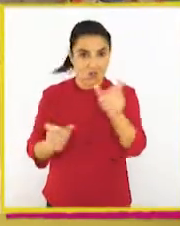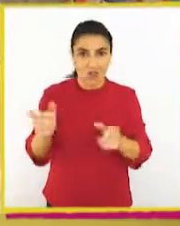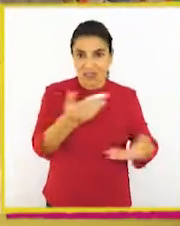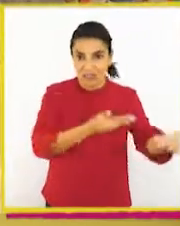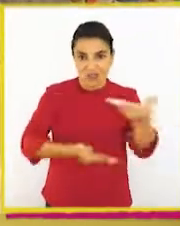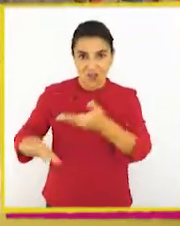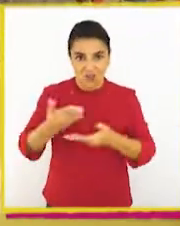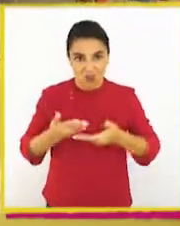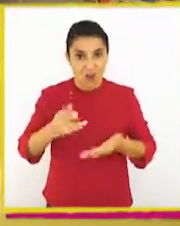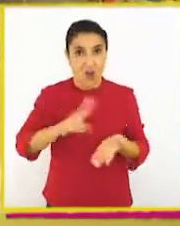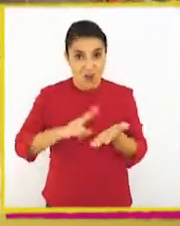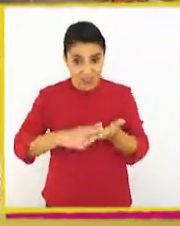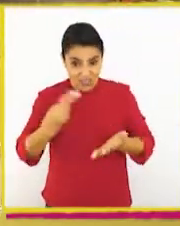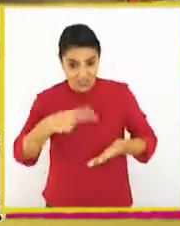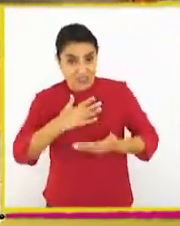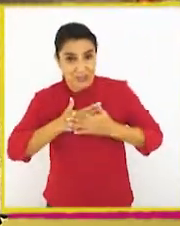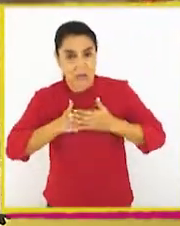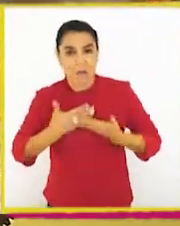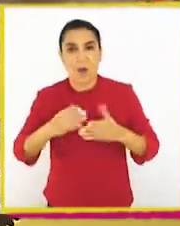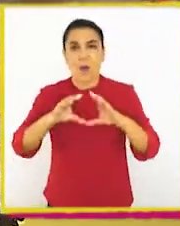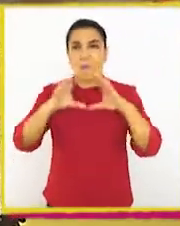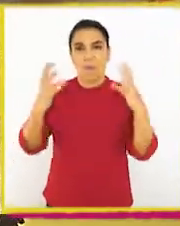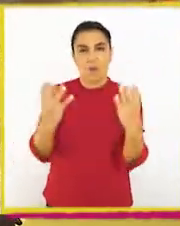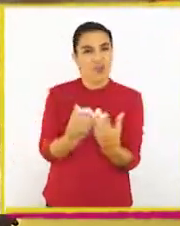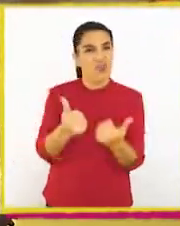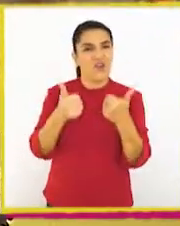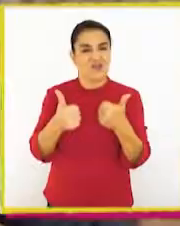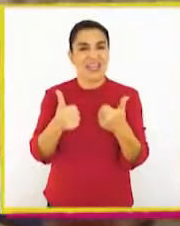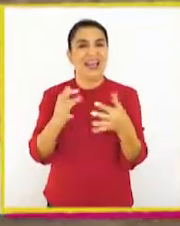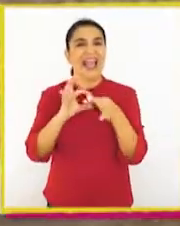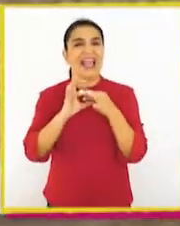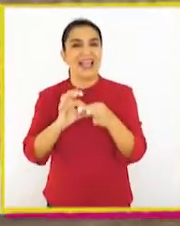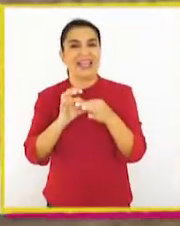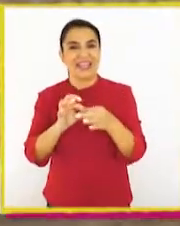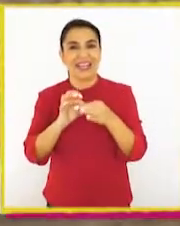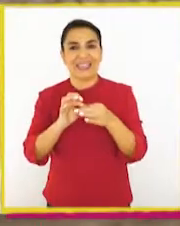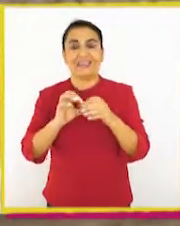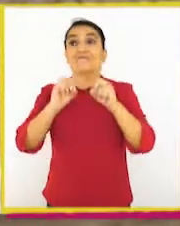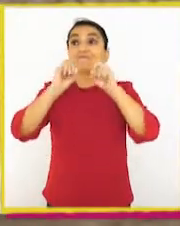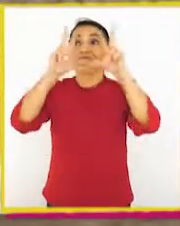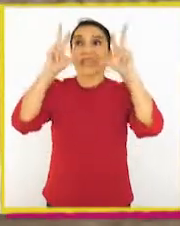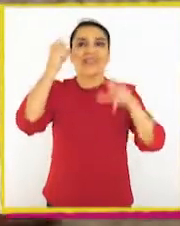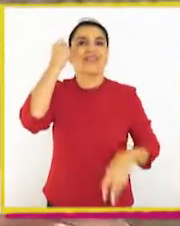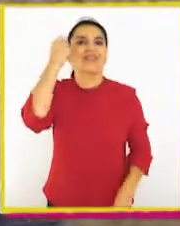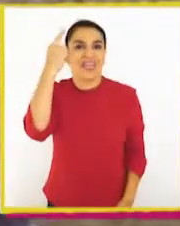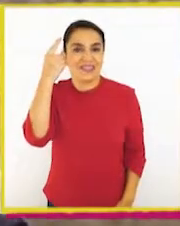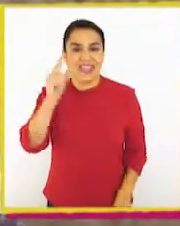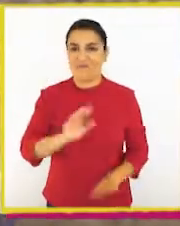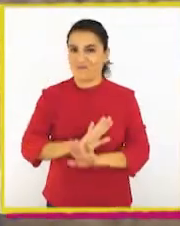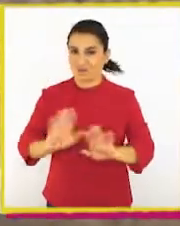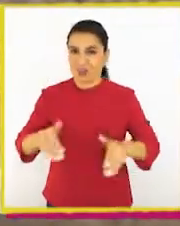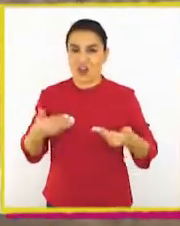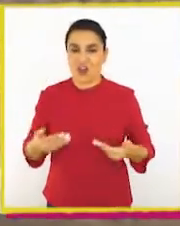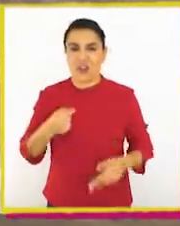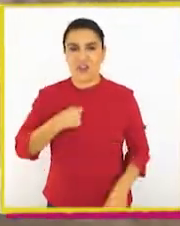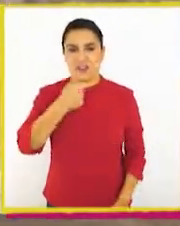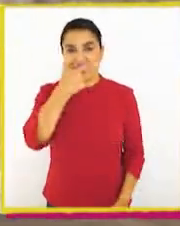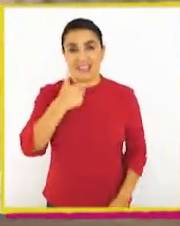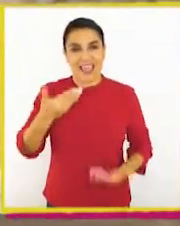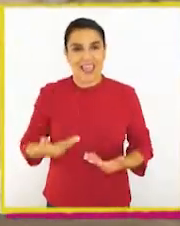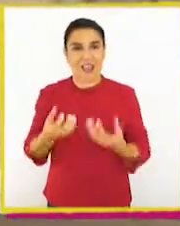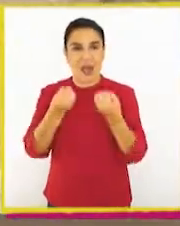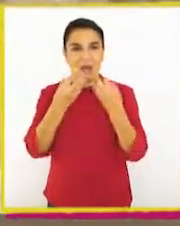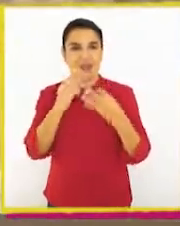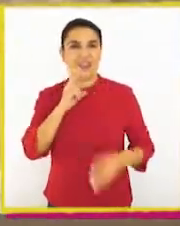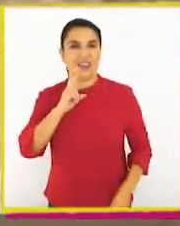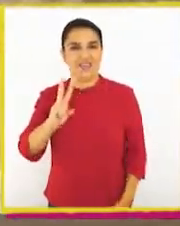y con nosotros mismos, viviremos en un mundo de bien. Muchas gracias por abrir mis ojos. Es todo por hoy. Soy Chester y